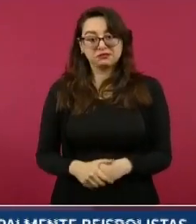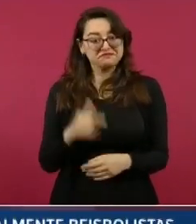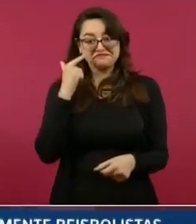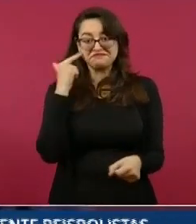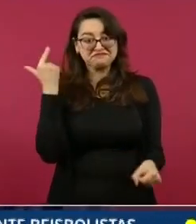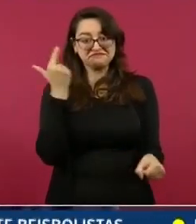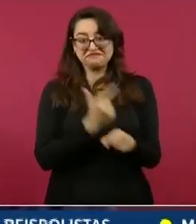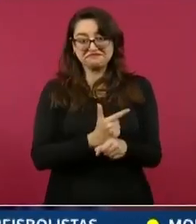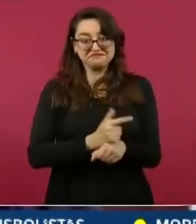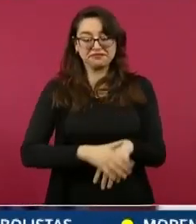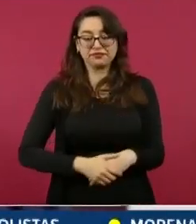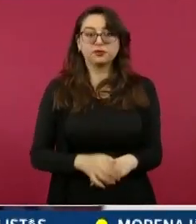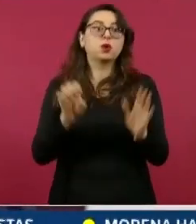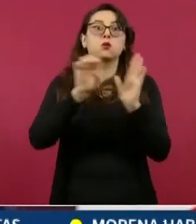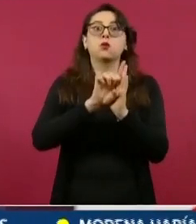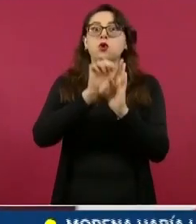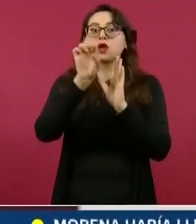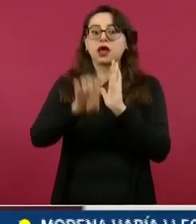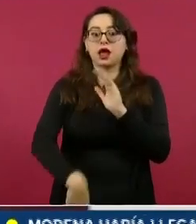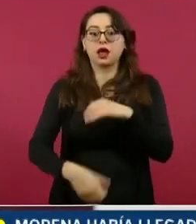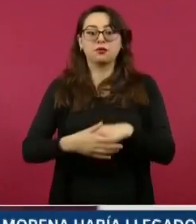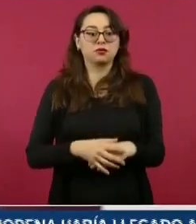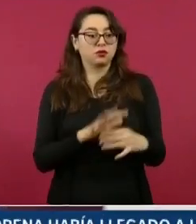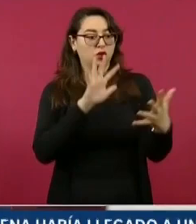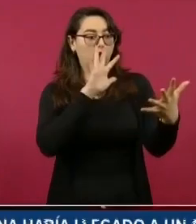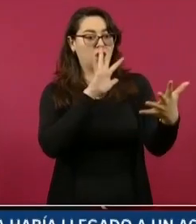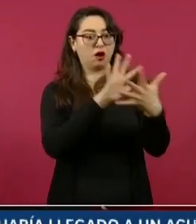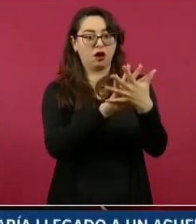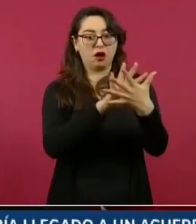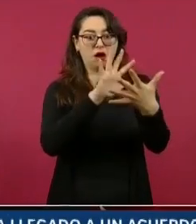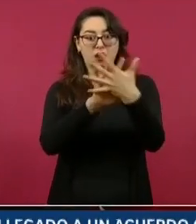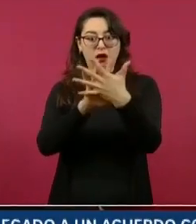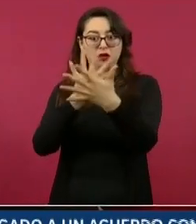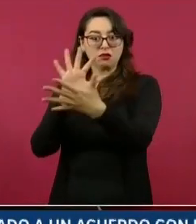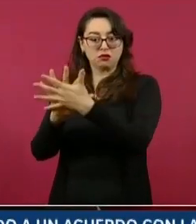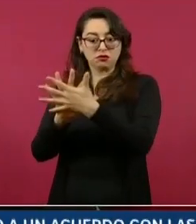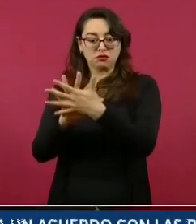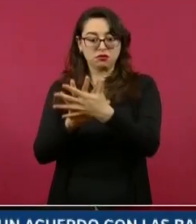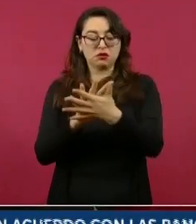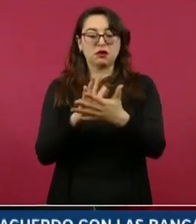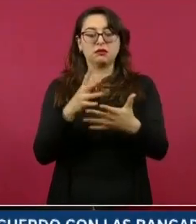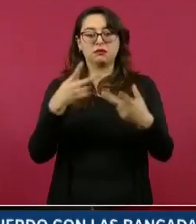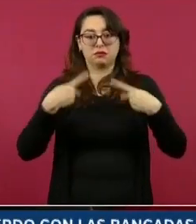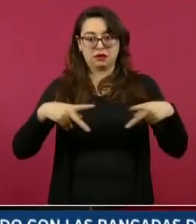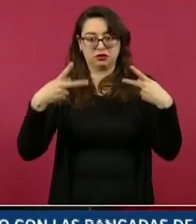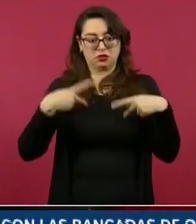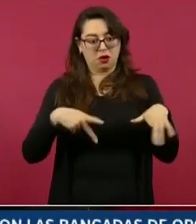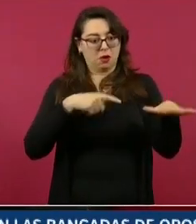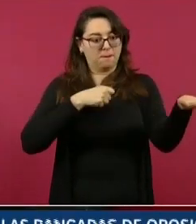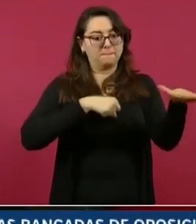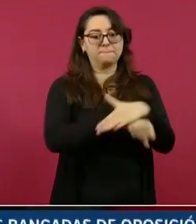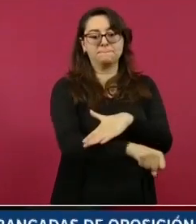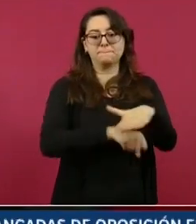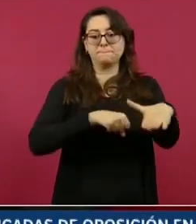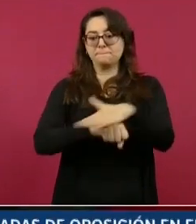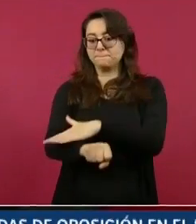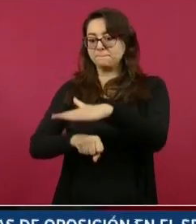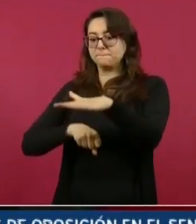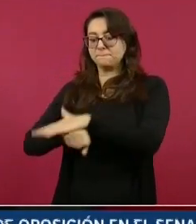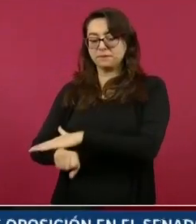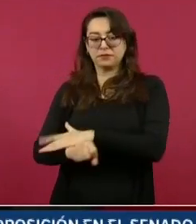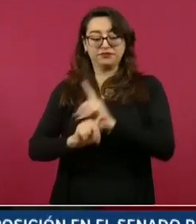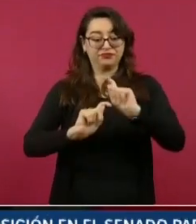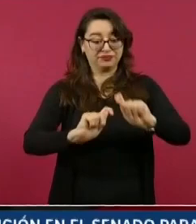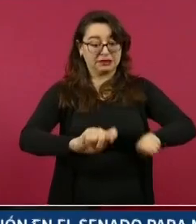mil pesos diarios por cada recluso, por cada preso. Quienes